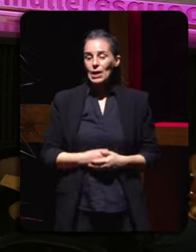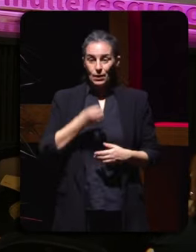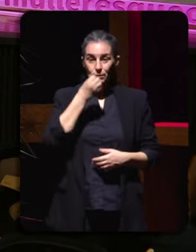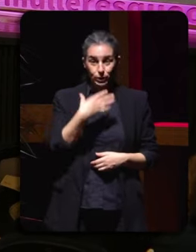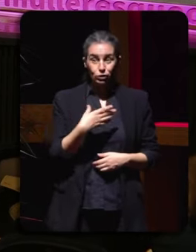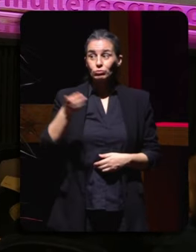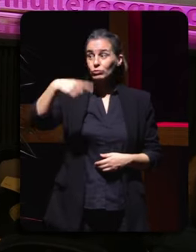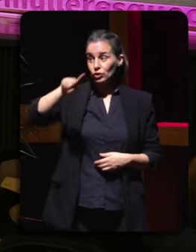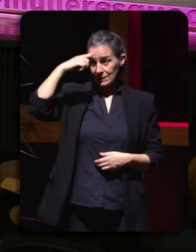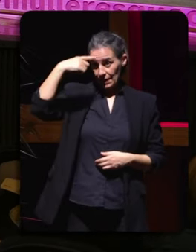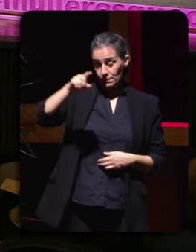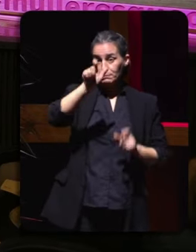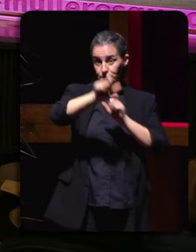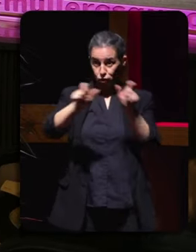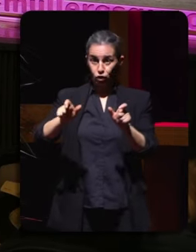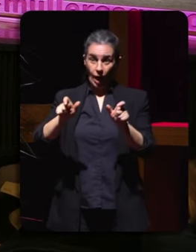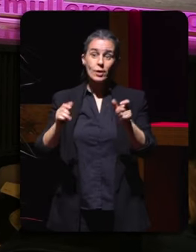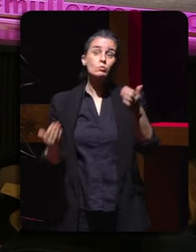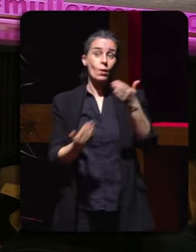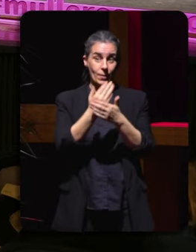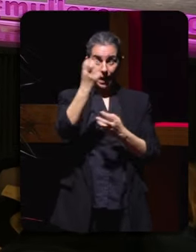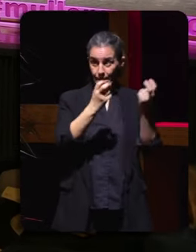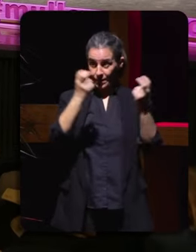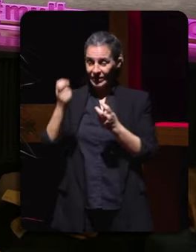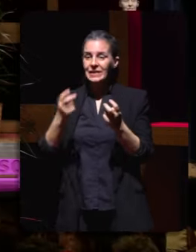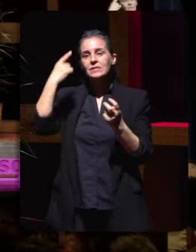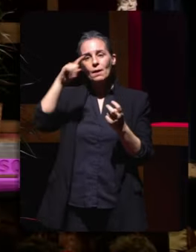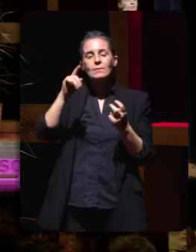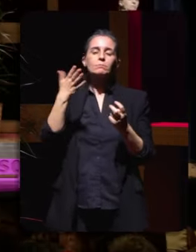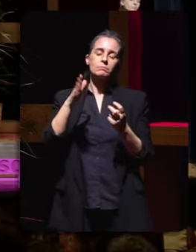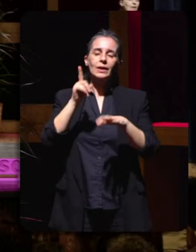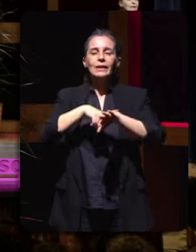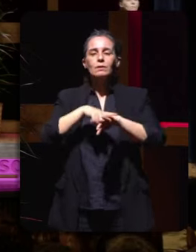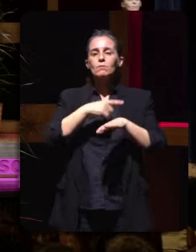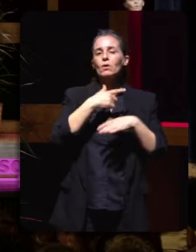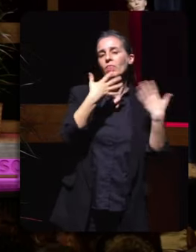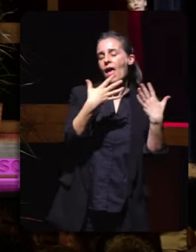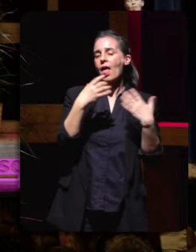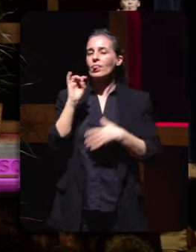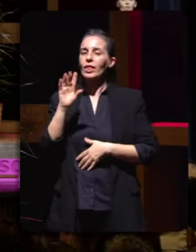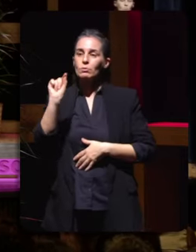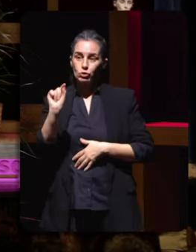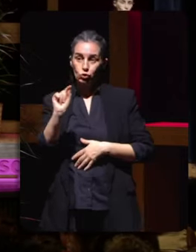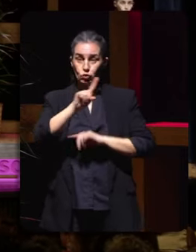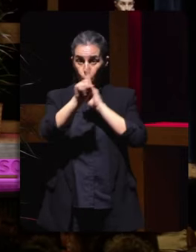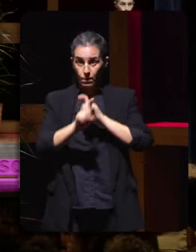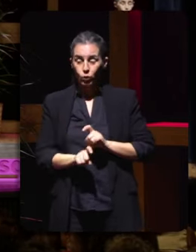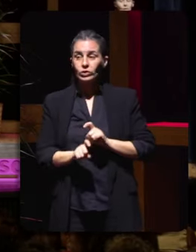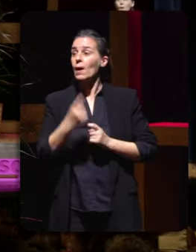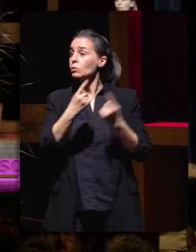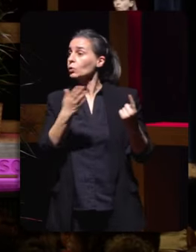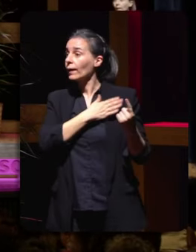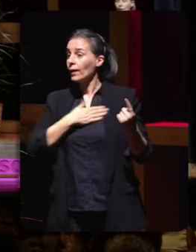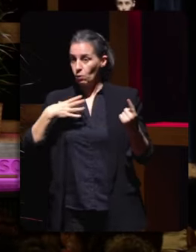xa sabe de esas persoas que estive estes pola maña dinámica temos como 10-15 minutos de preguntas así que si alguén quere o micrófono por favor que